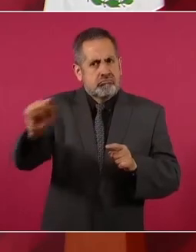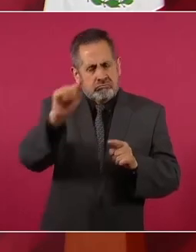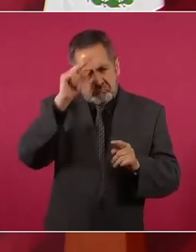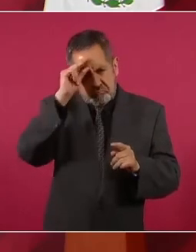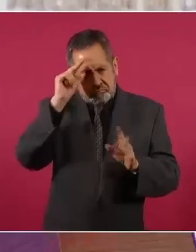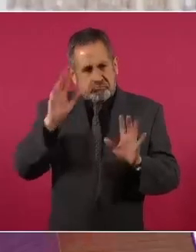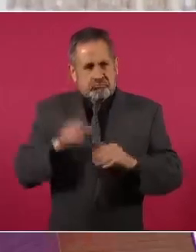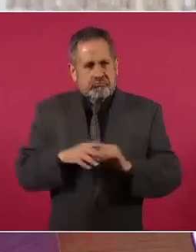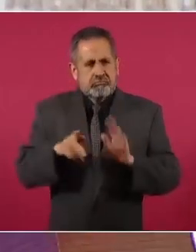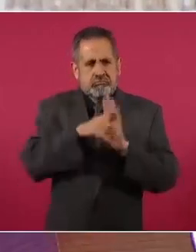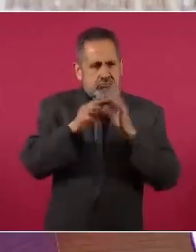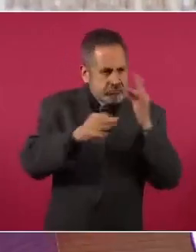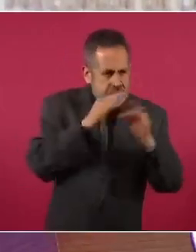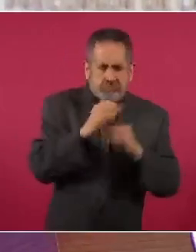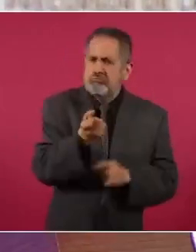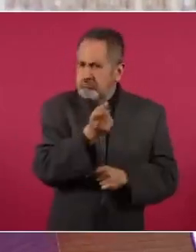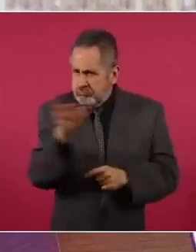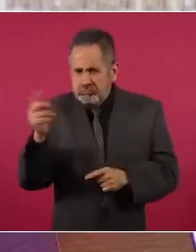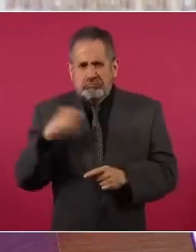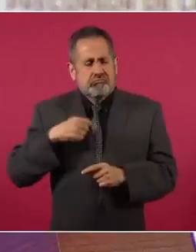periodistas también,